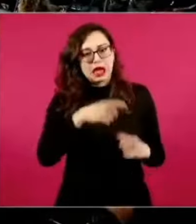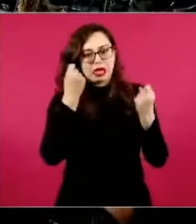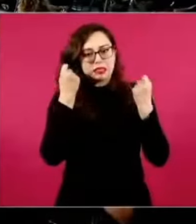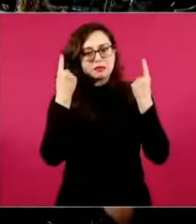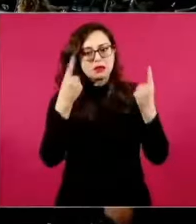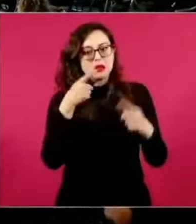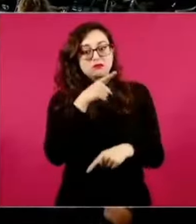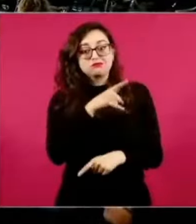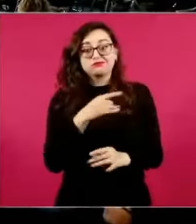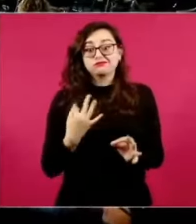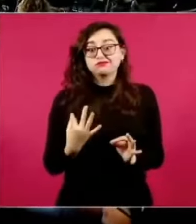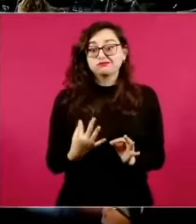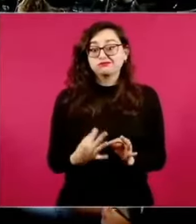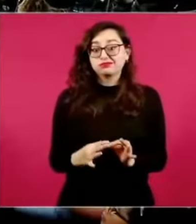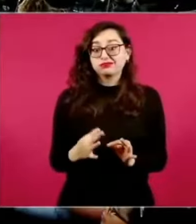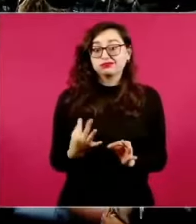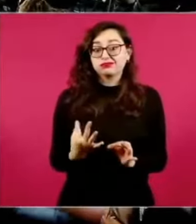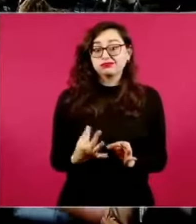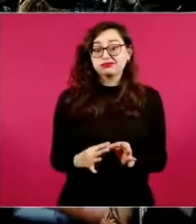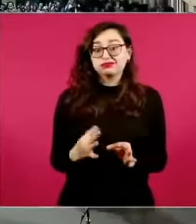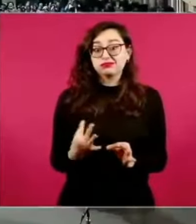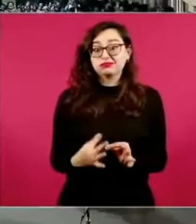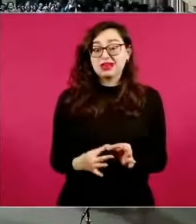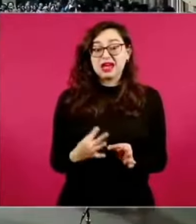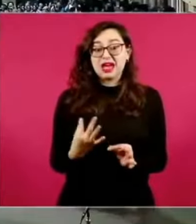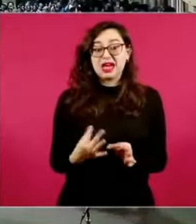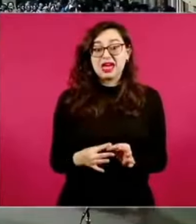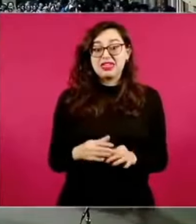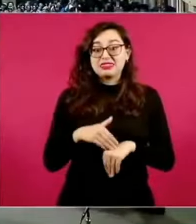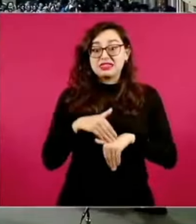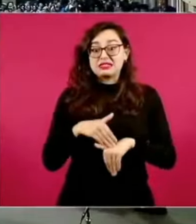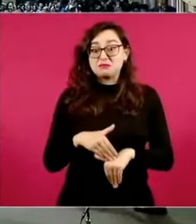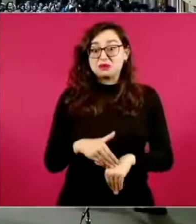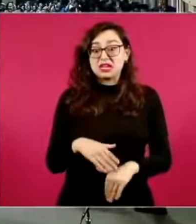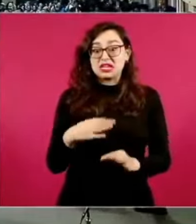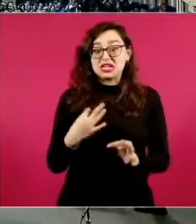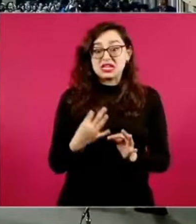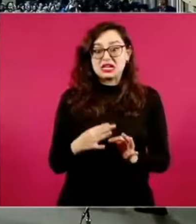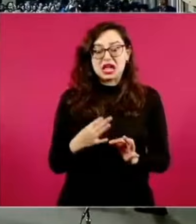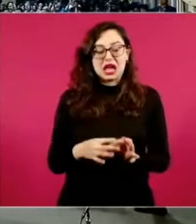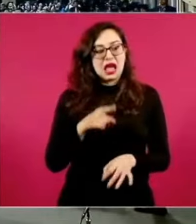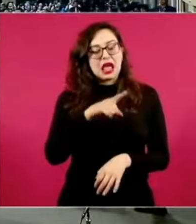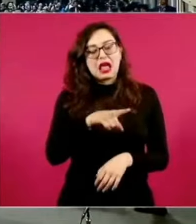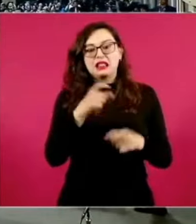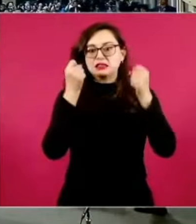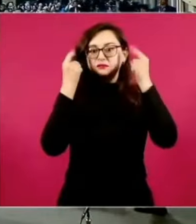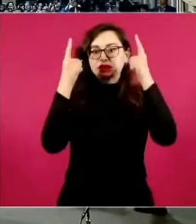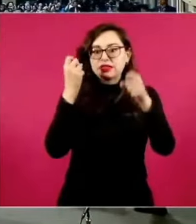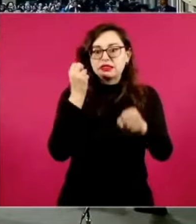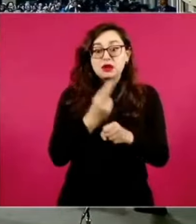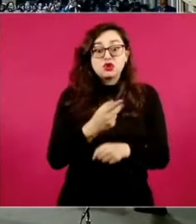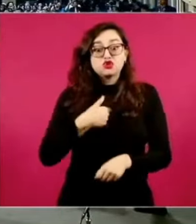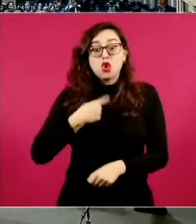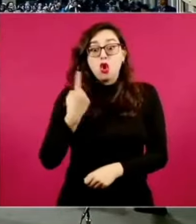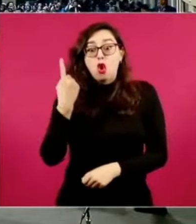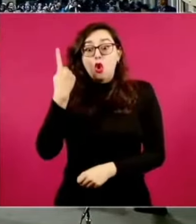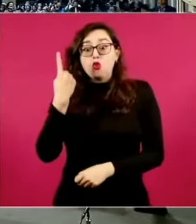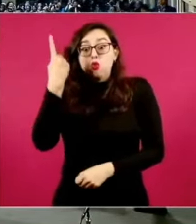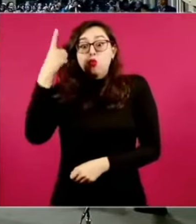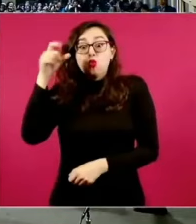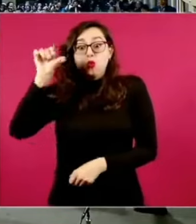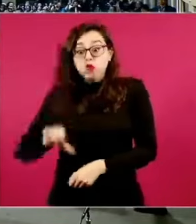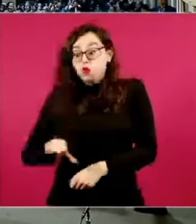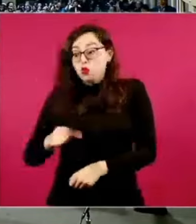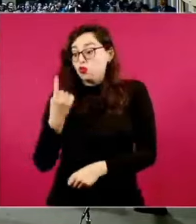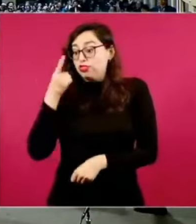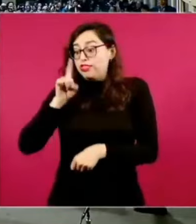disciplina. Porque muchos de acá nos levantamos temprano y dijimos, pucha, un día y ya nos costó.